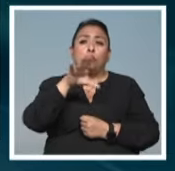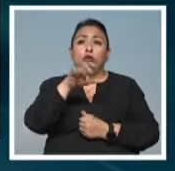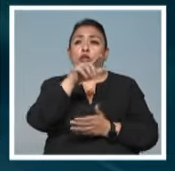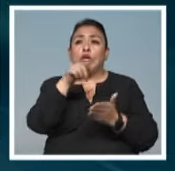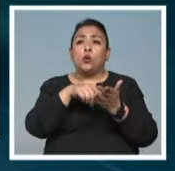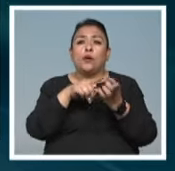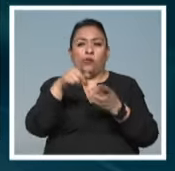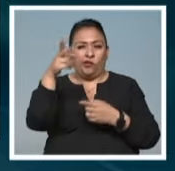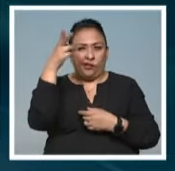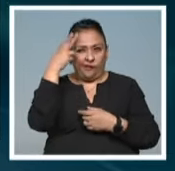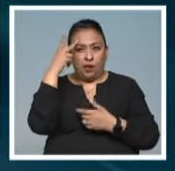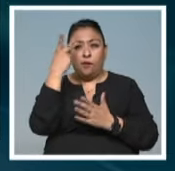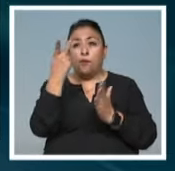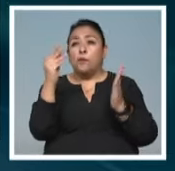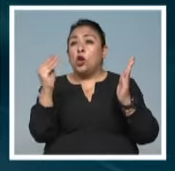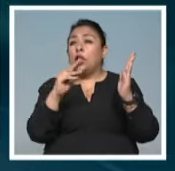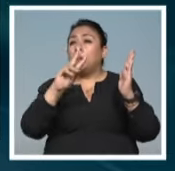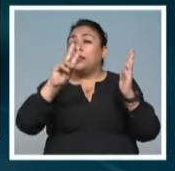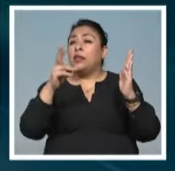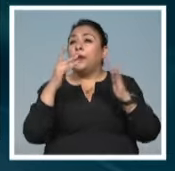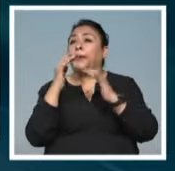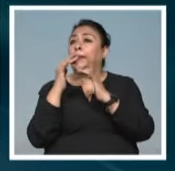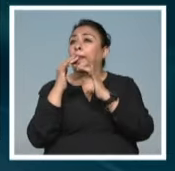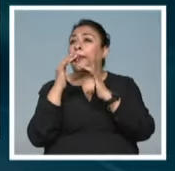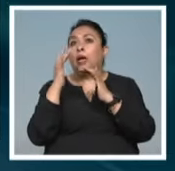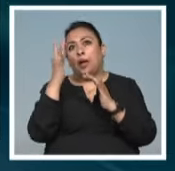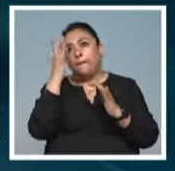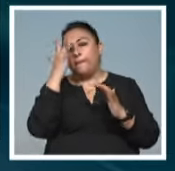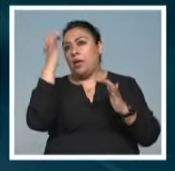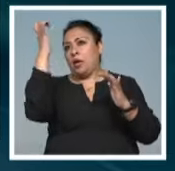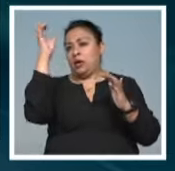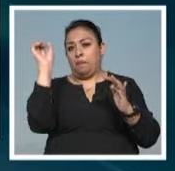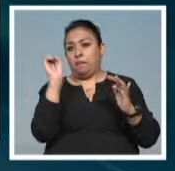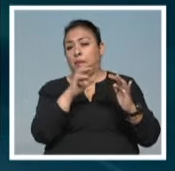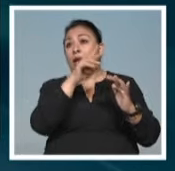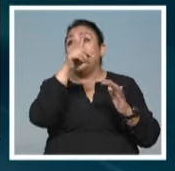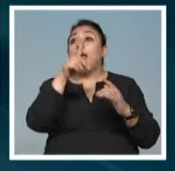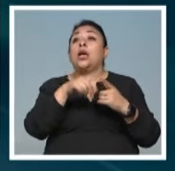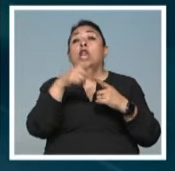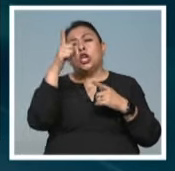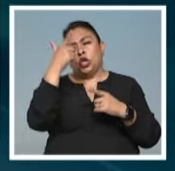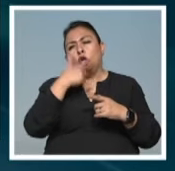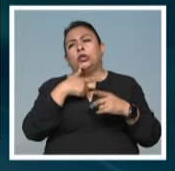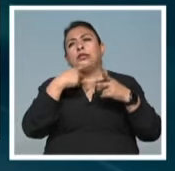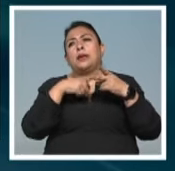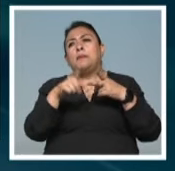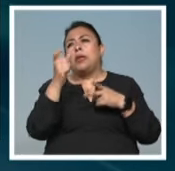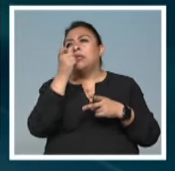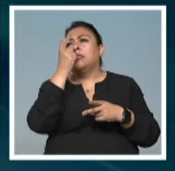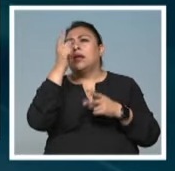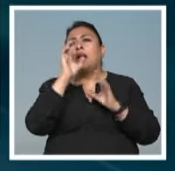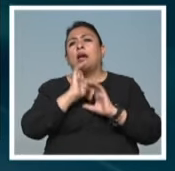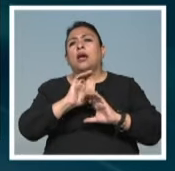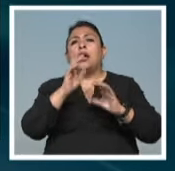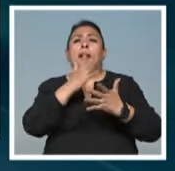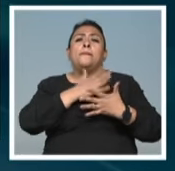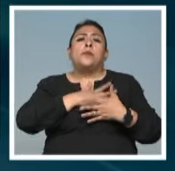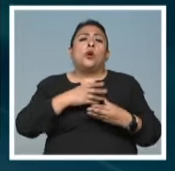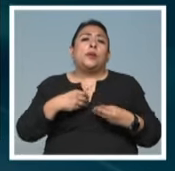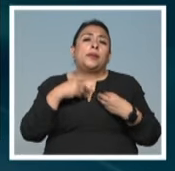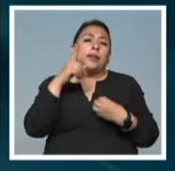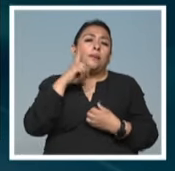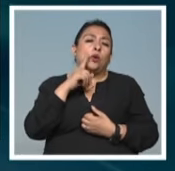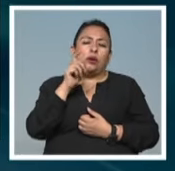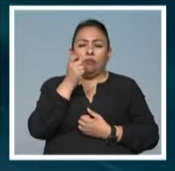Bellas Artes con el programa titulado La Flauta Encantada, velada que comenzó con la obra Amor y Vida de Mujer de